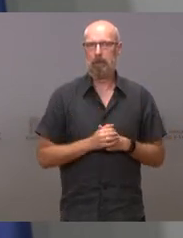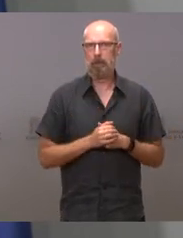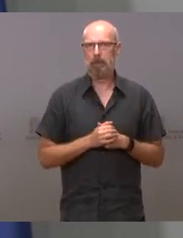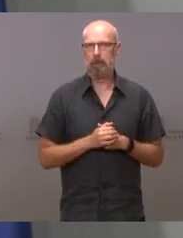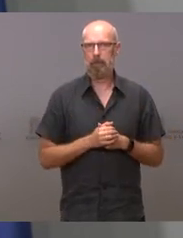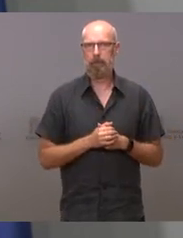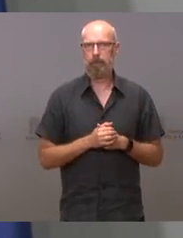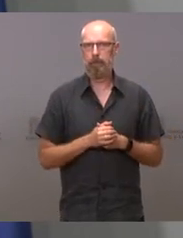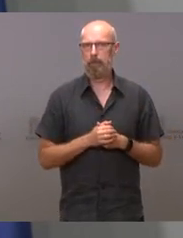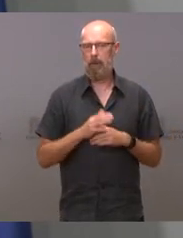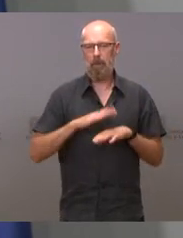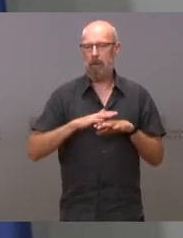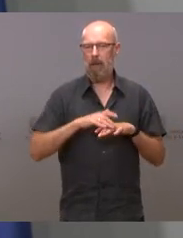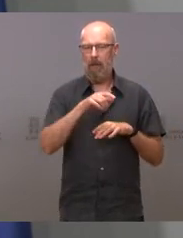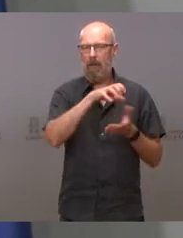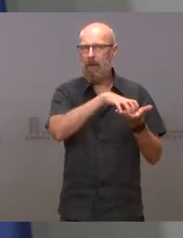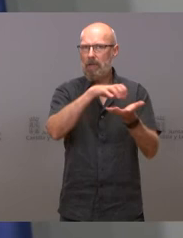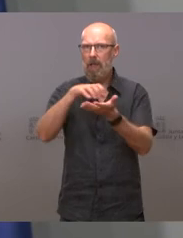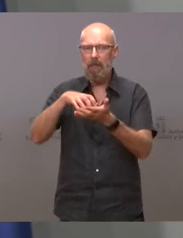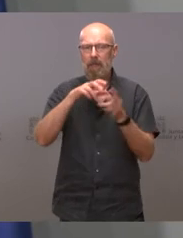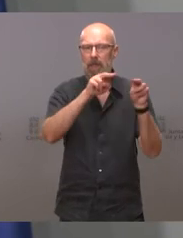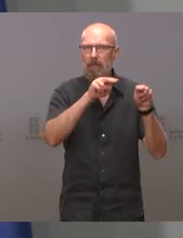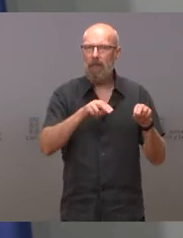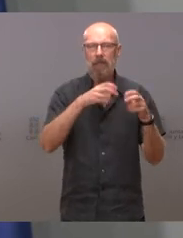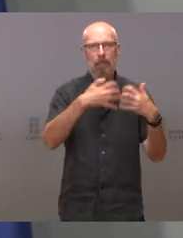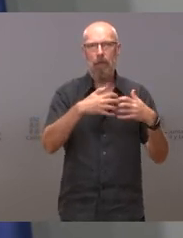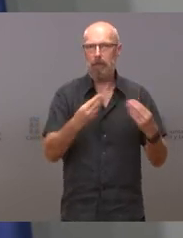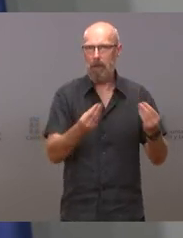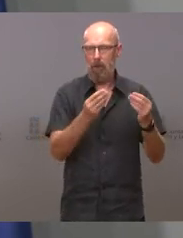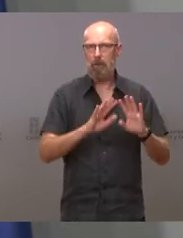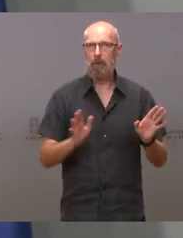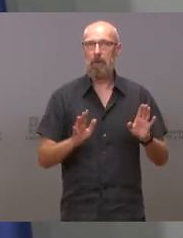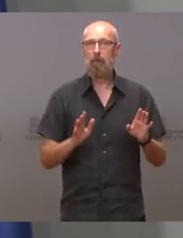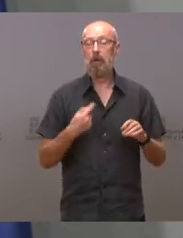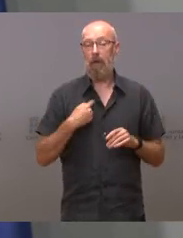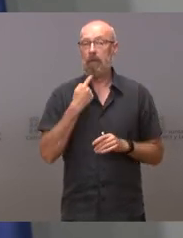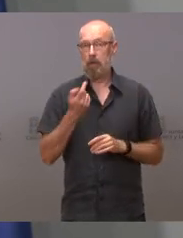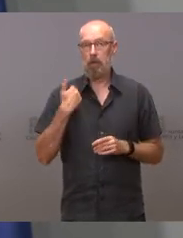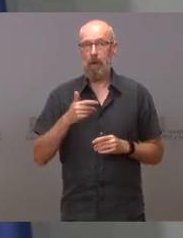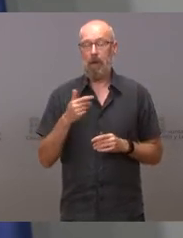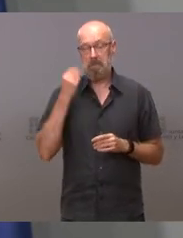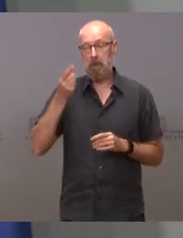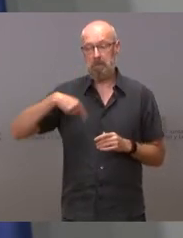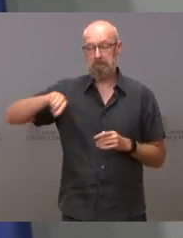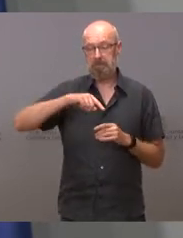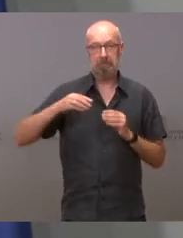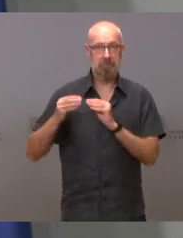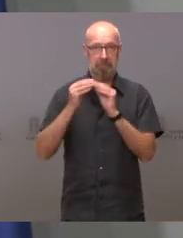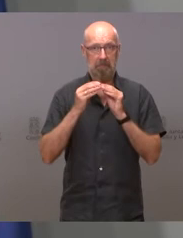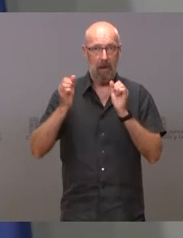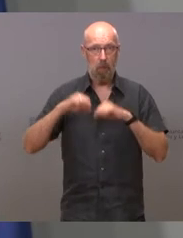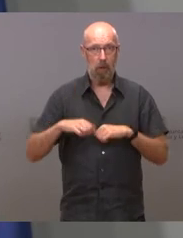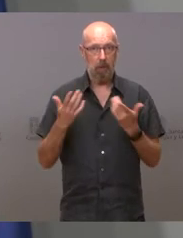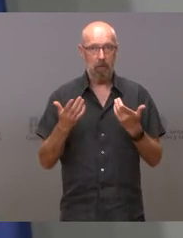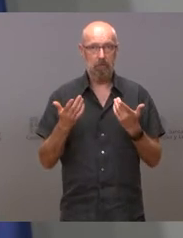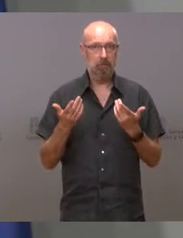prevén para el funcionamiento de las residencias. Pero lo dijimos el otro día y yo creo que en eso estamos todos de acuerdo en el gobierno. Lo que no nos